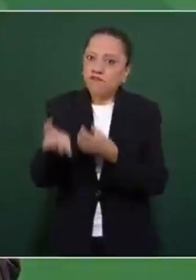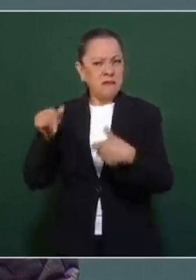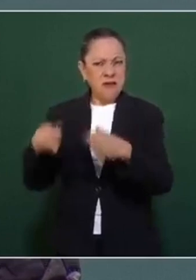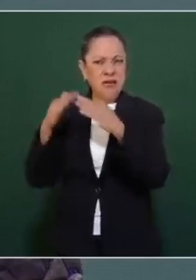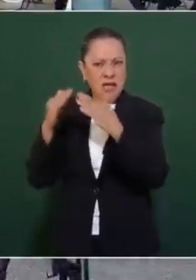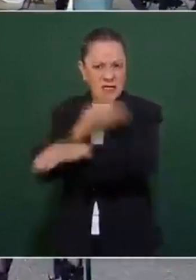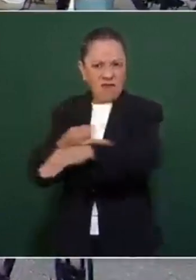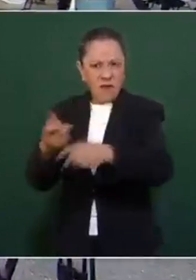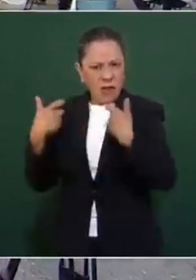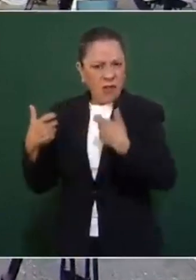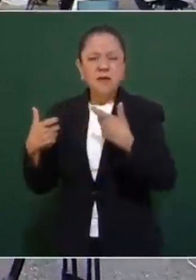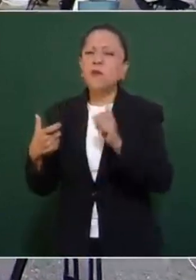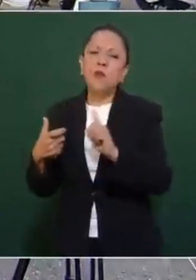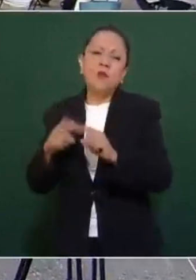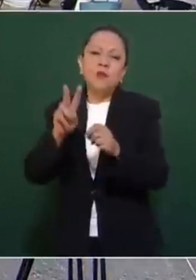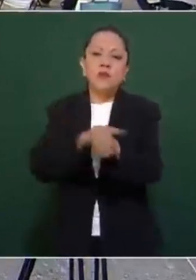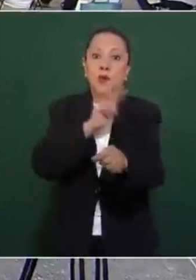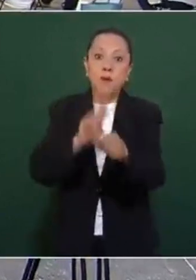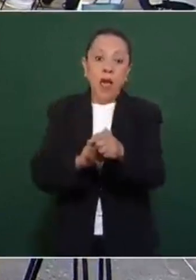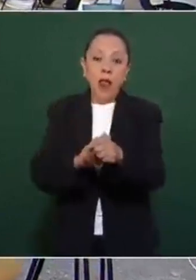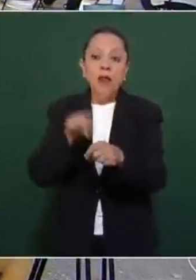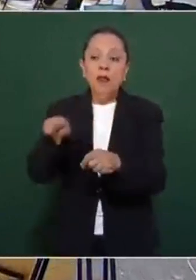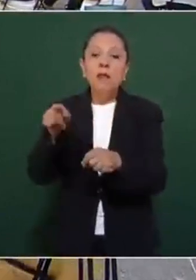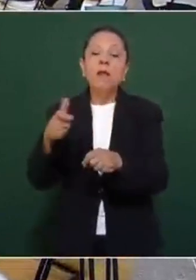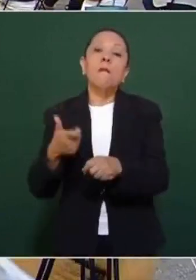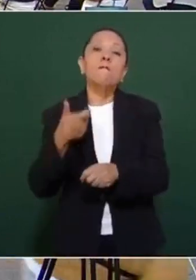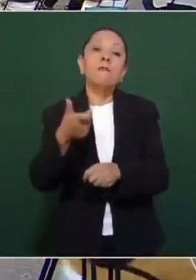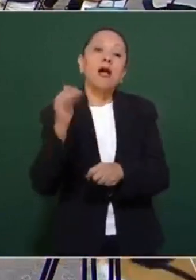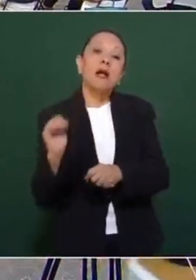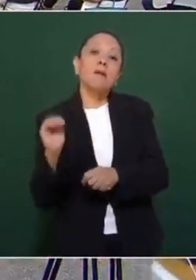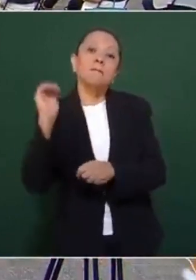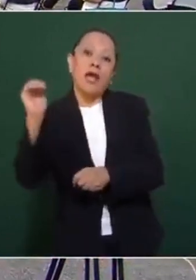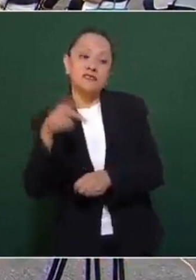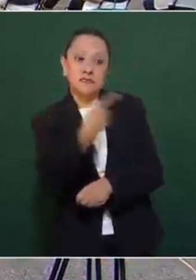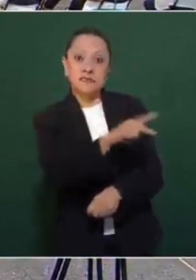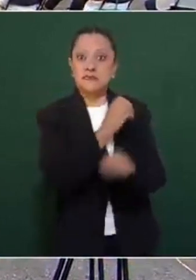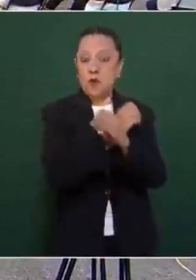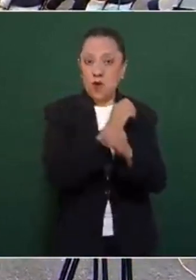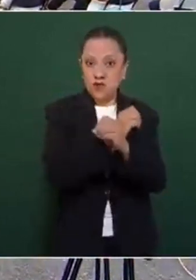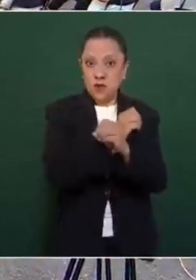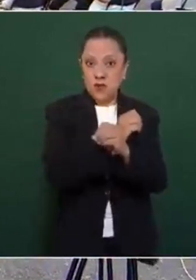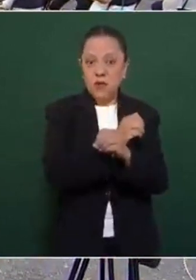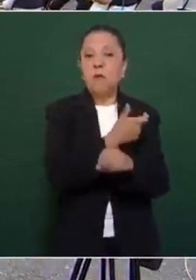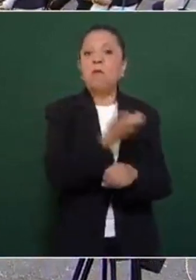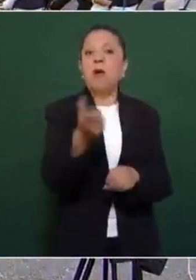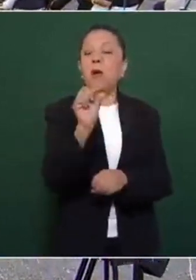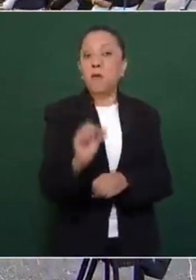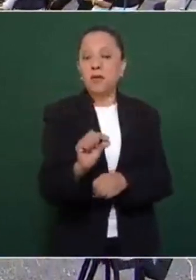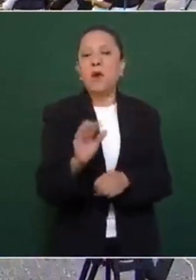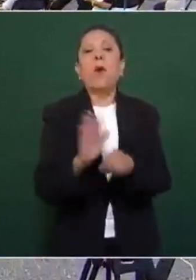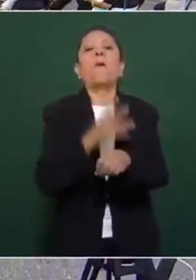Entonces, esta reforma es para eliminar todos estos privilegios.